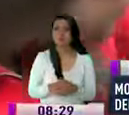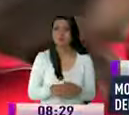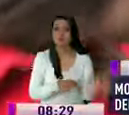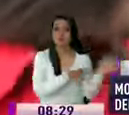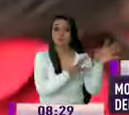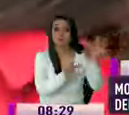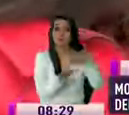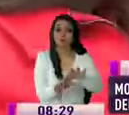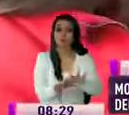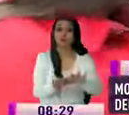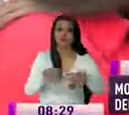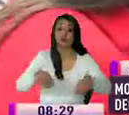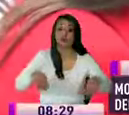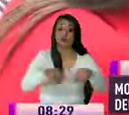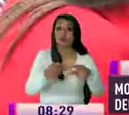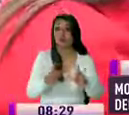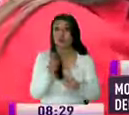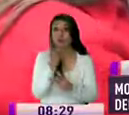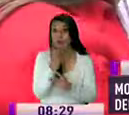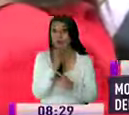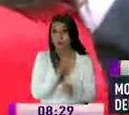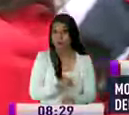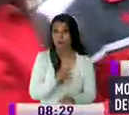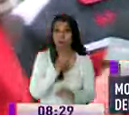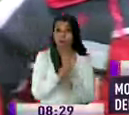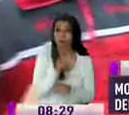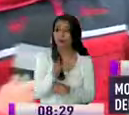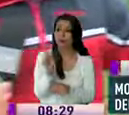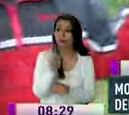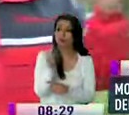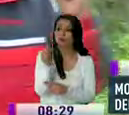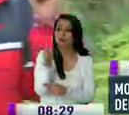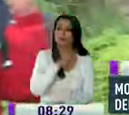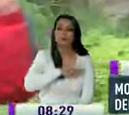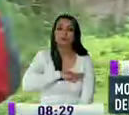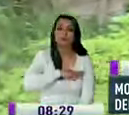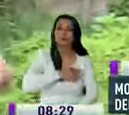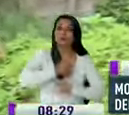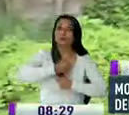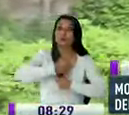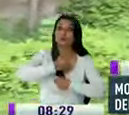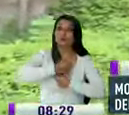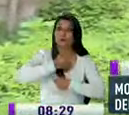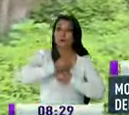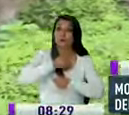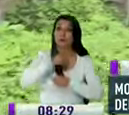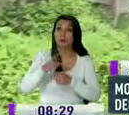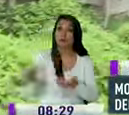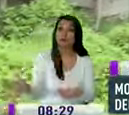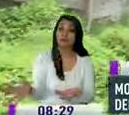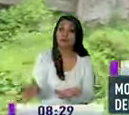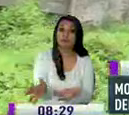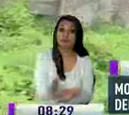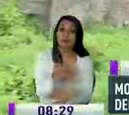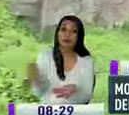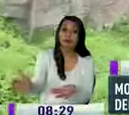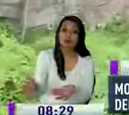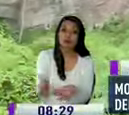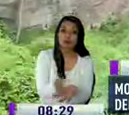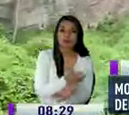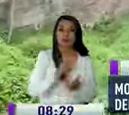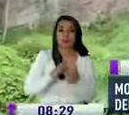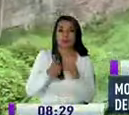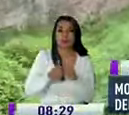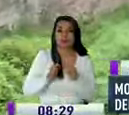tierra sino en este lado de aquí también podemos ver ¿verdad? no señorita esos son los señores del municipio que están trabajando aquí pero ellas están llevando la tierra de ellos no hay problema